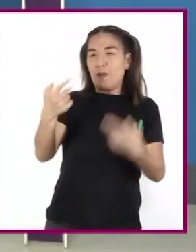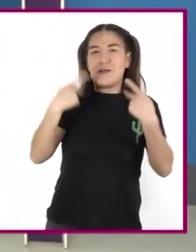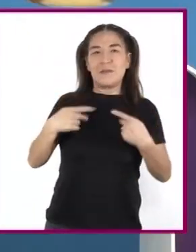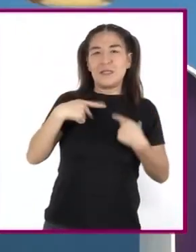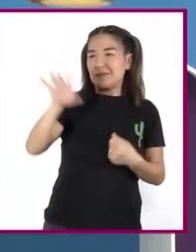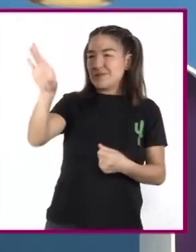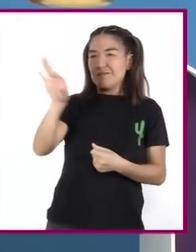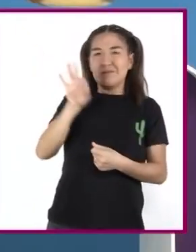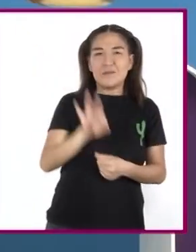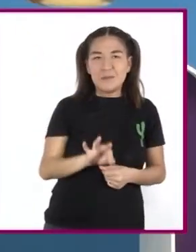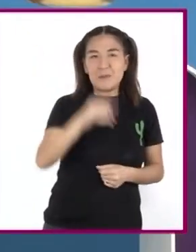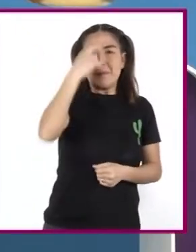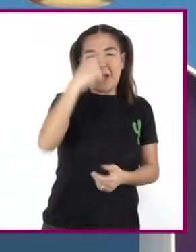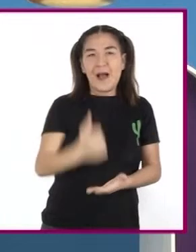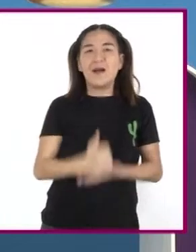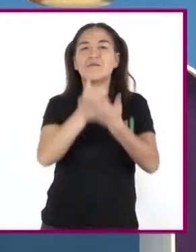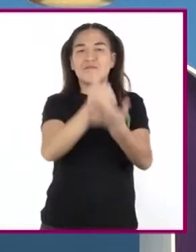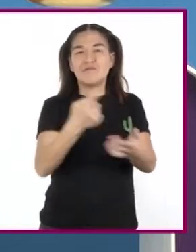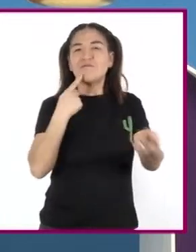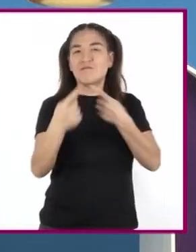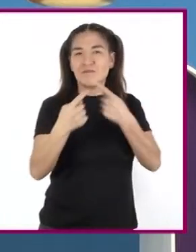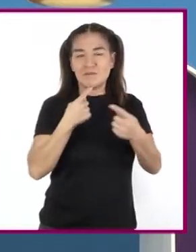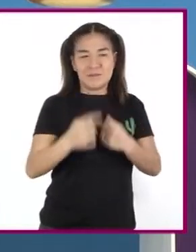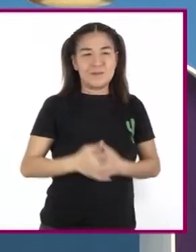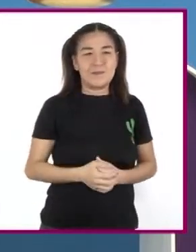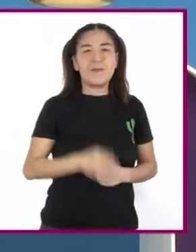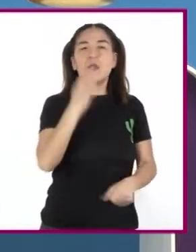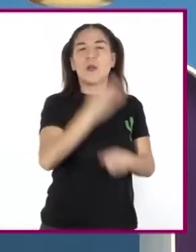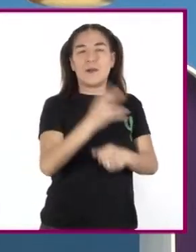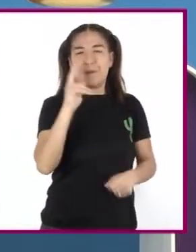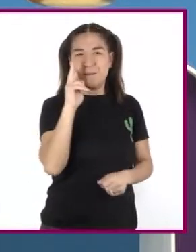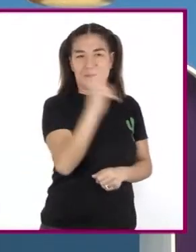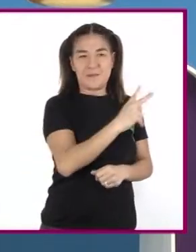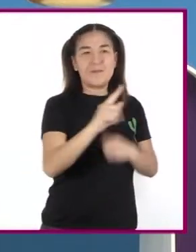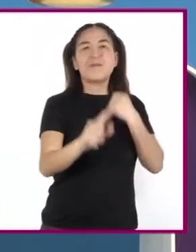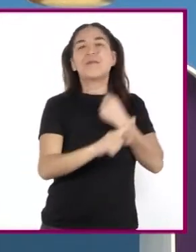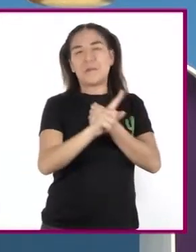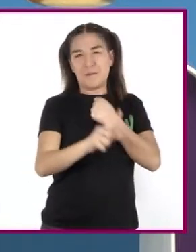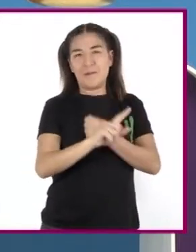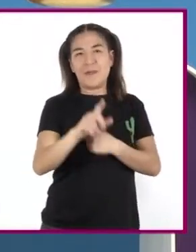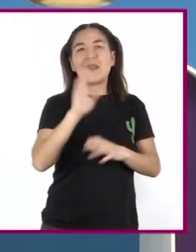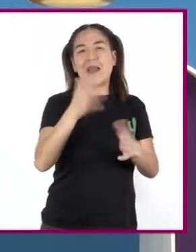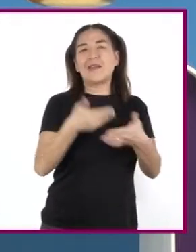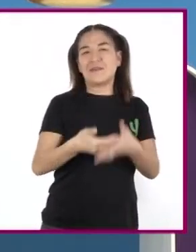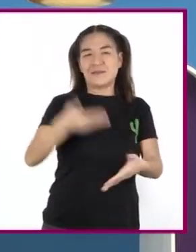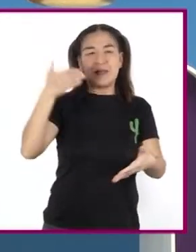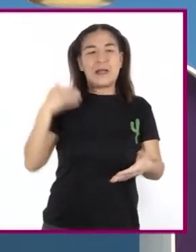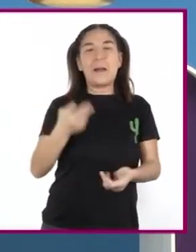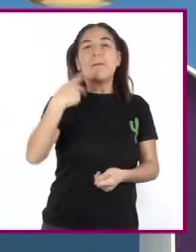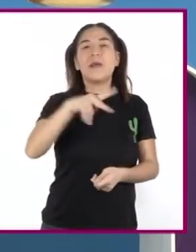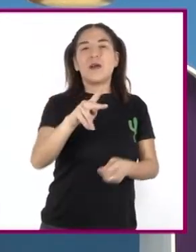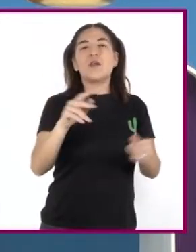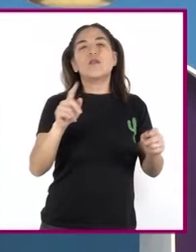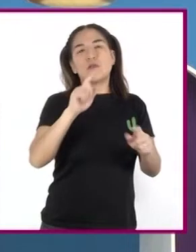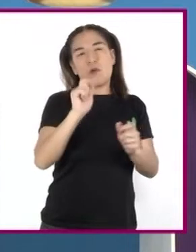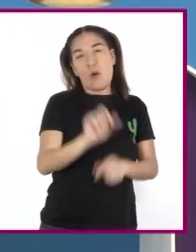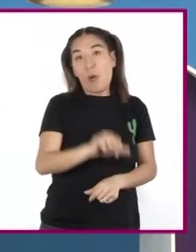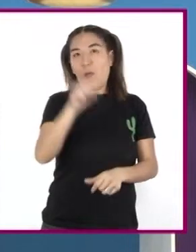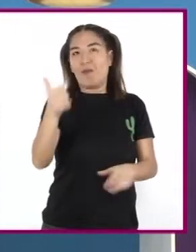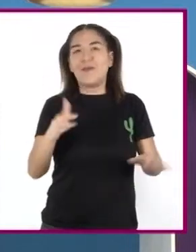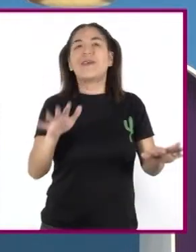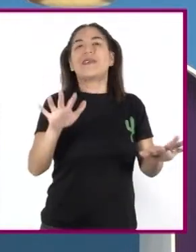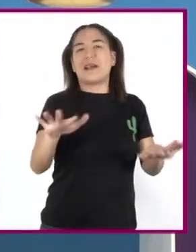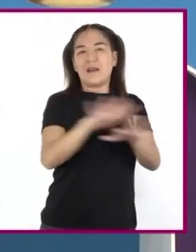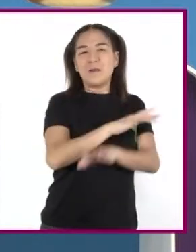Observemos Y escuchemos Una de las situaciones Que hemos analizado Ya Pero con una variante La